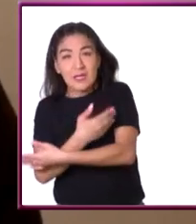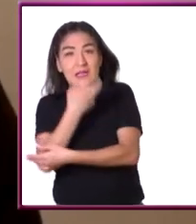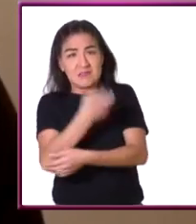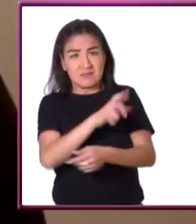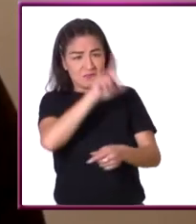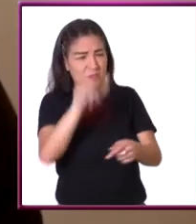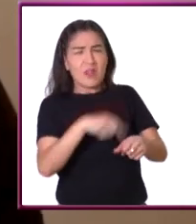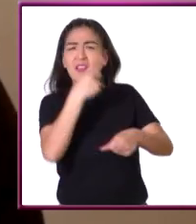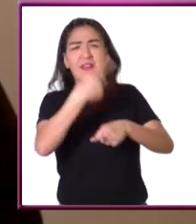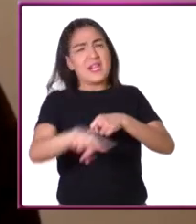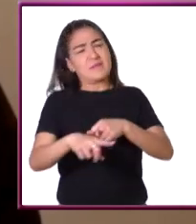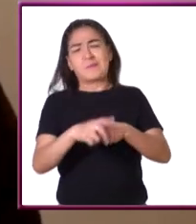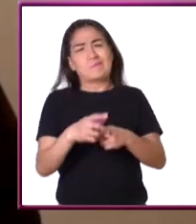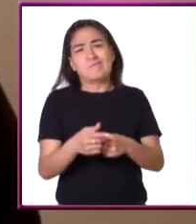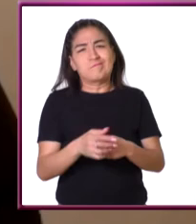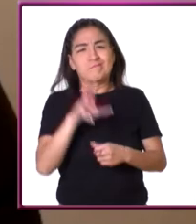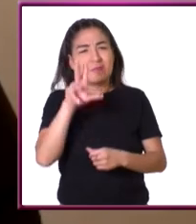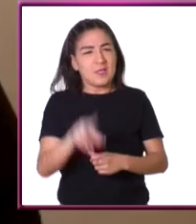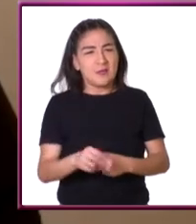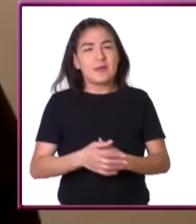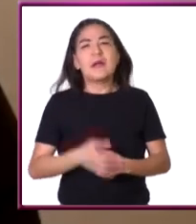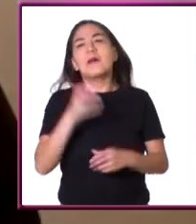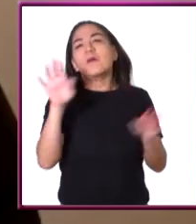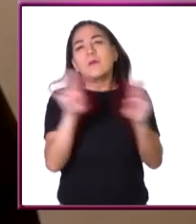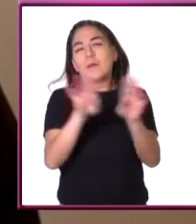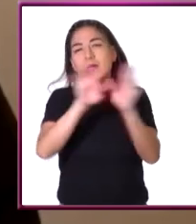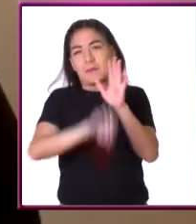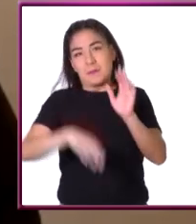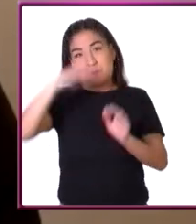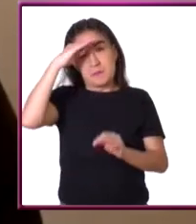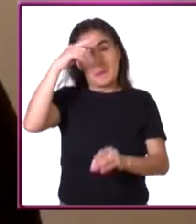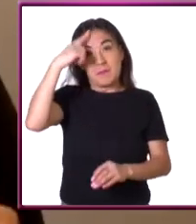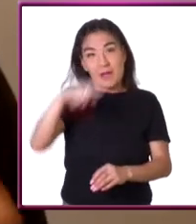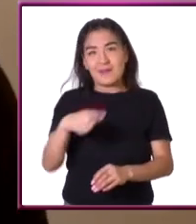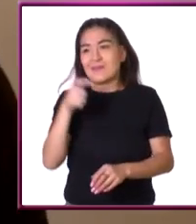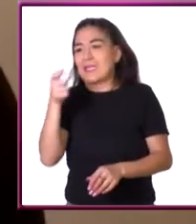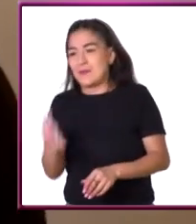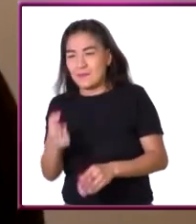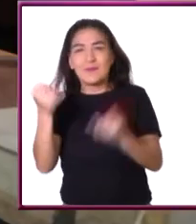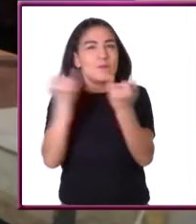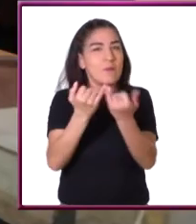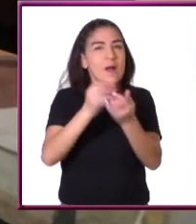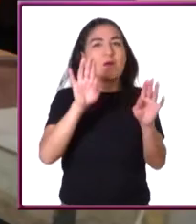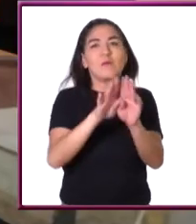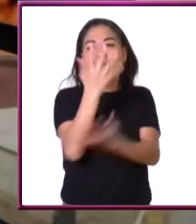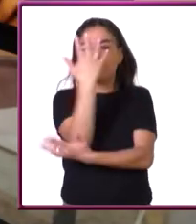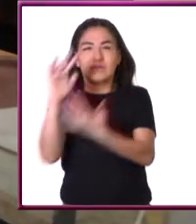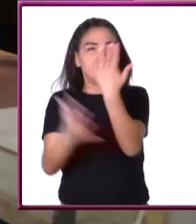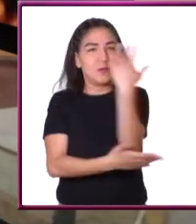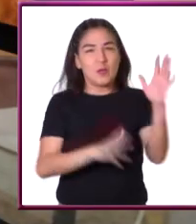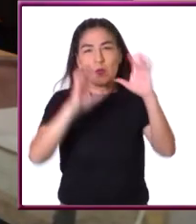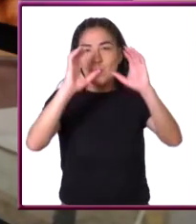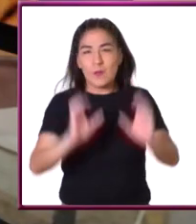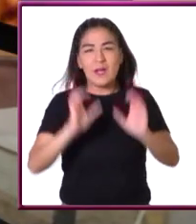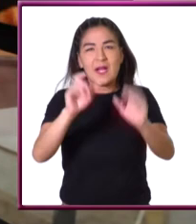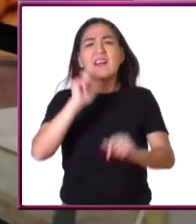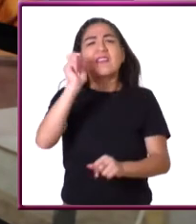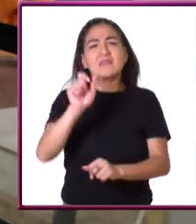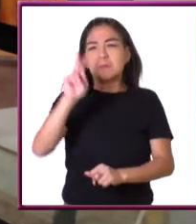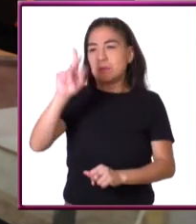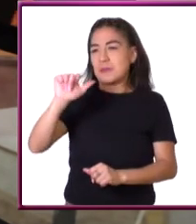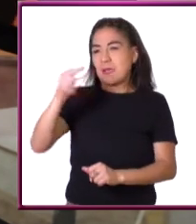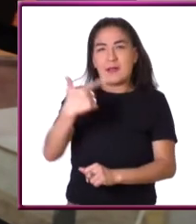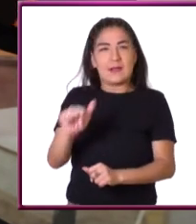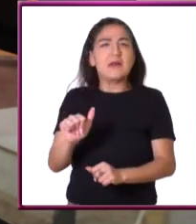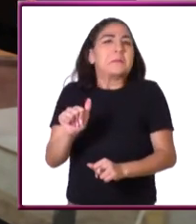no quiere decir que lo va a afectar. Pensando un poco en términos económicos y ecológicos, una plaga solo va a ser